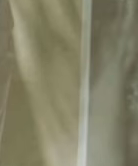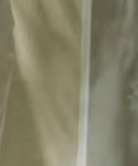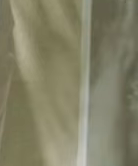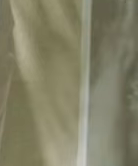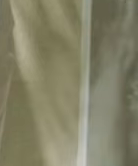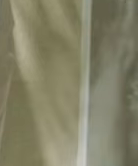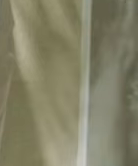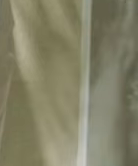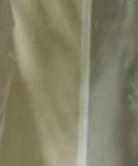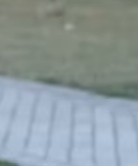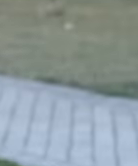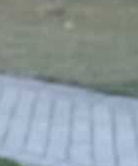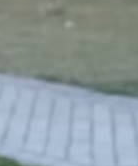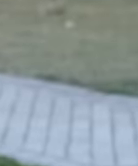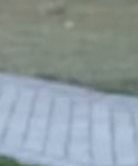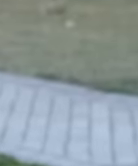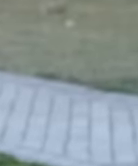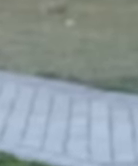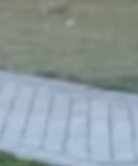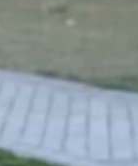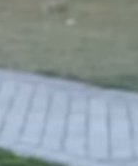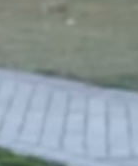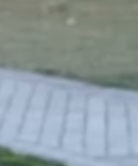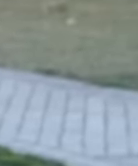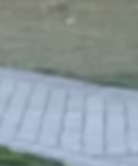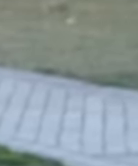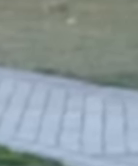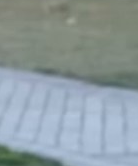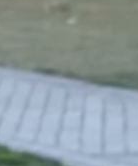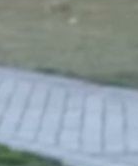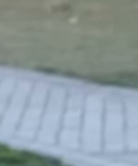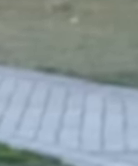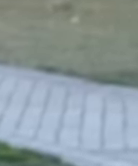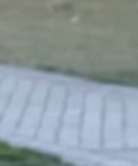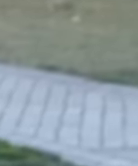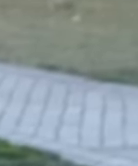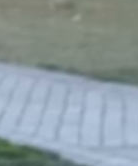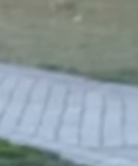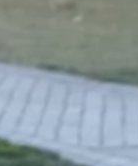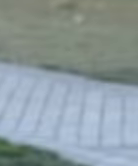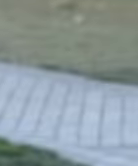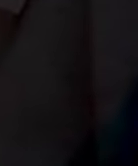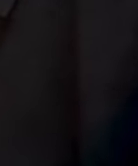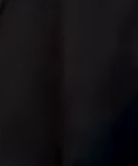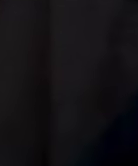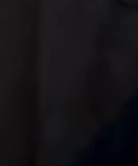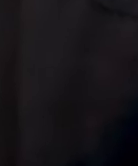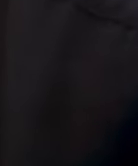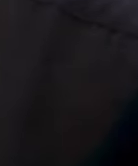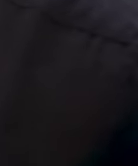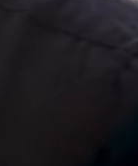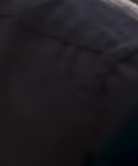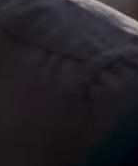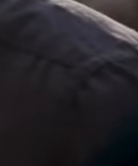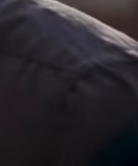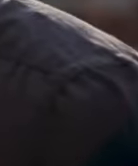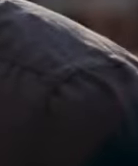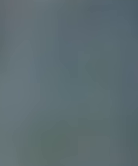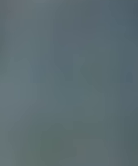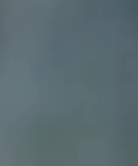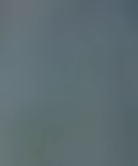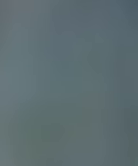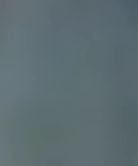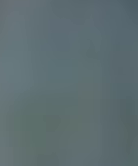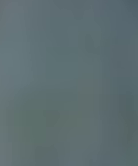menores de 35 años podrán comprar una vivienda digna a precios accesibles porque creemos en tu futuro y